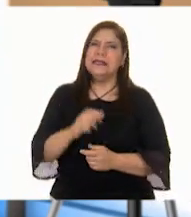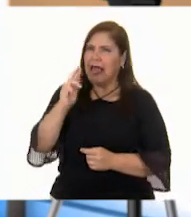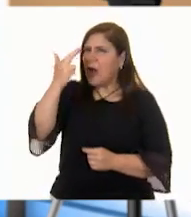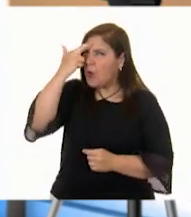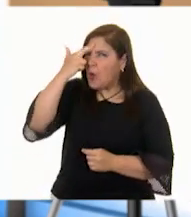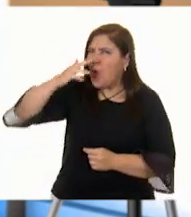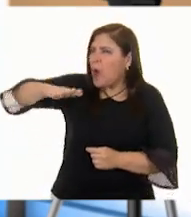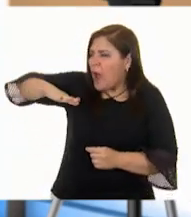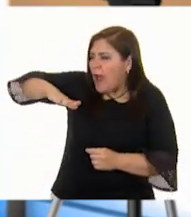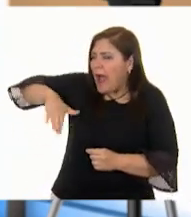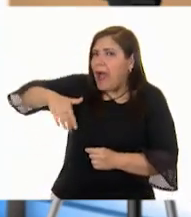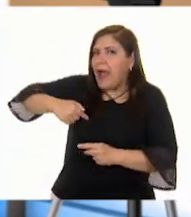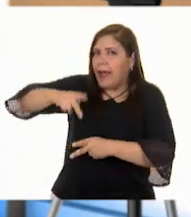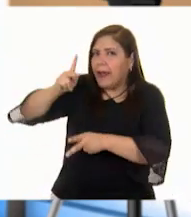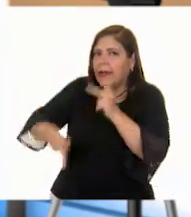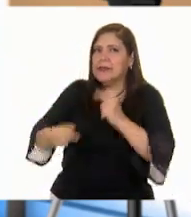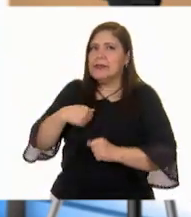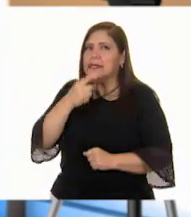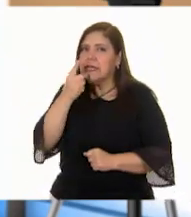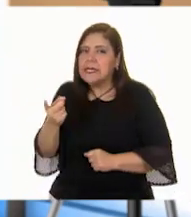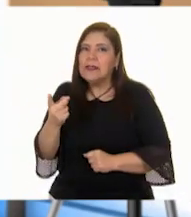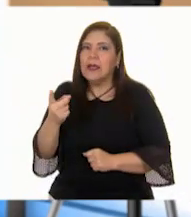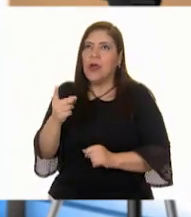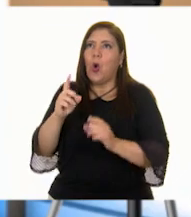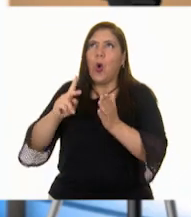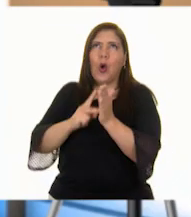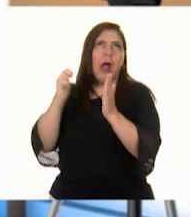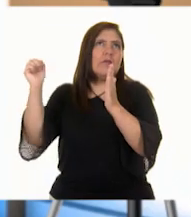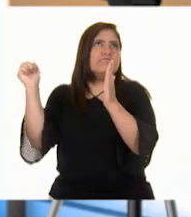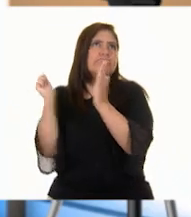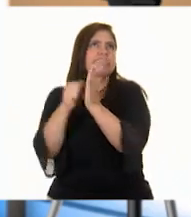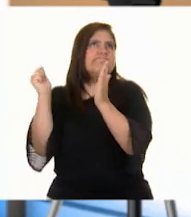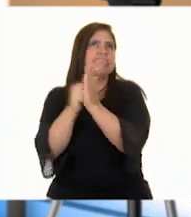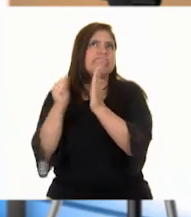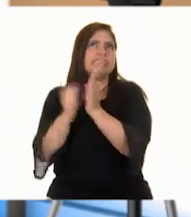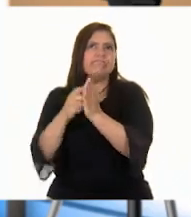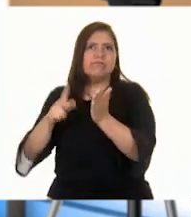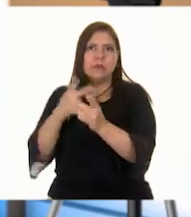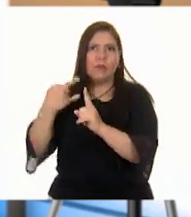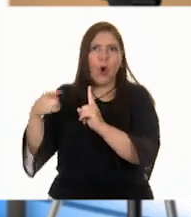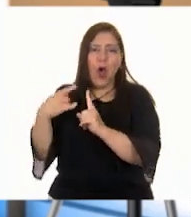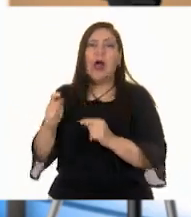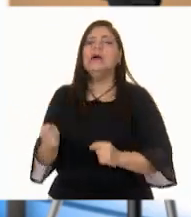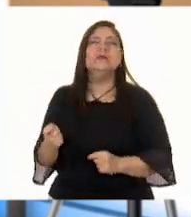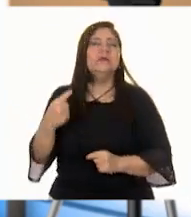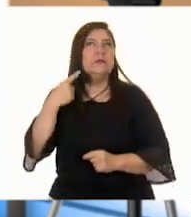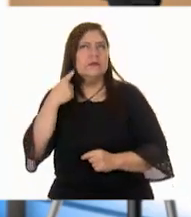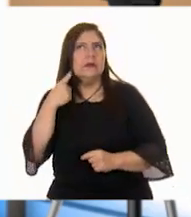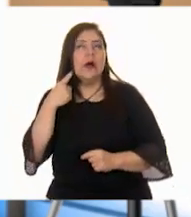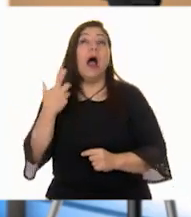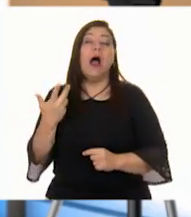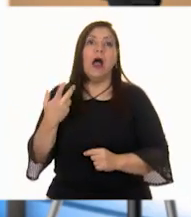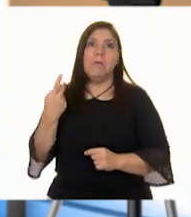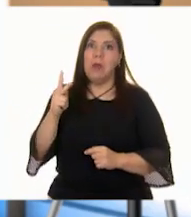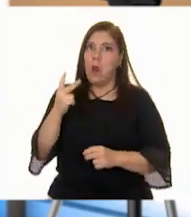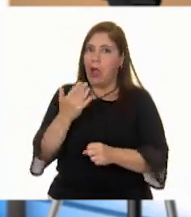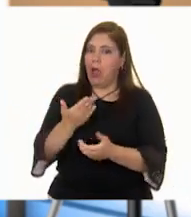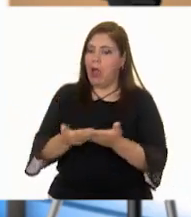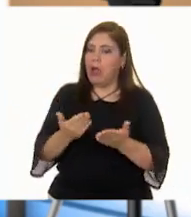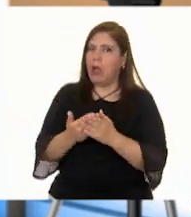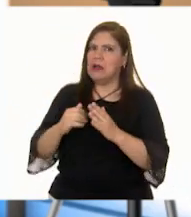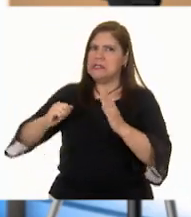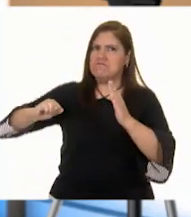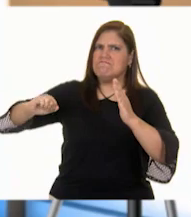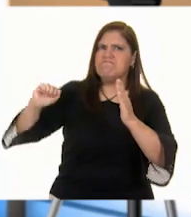¿recuerdas que te contaba que de repente volvieron a tocar la puerta? Ajá. Y, pero, ahora con una intensidad